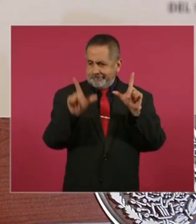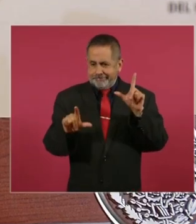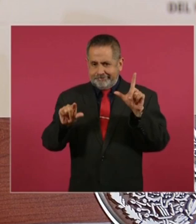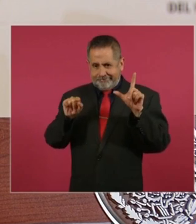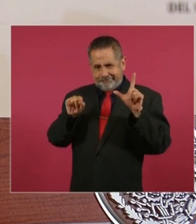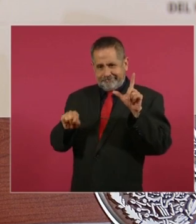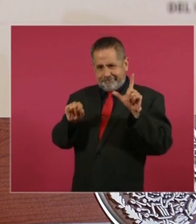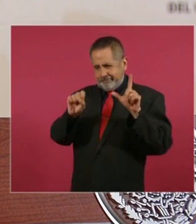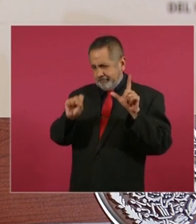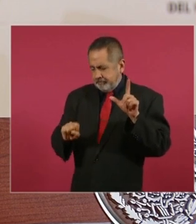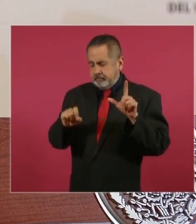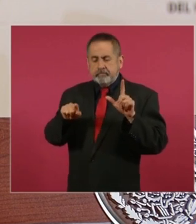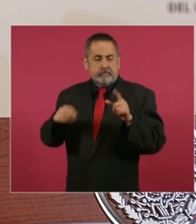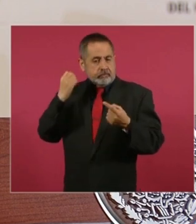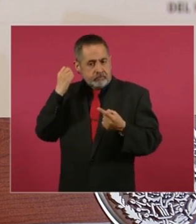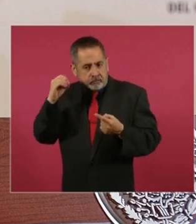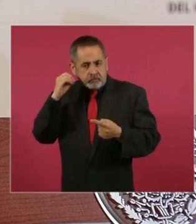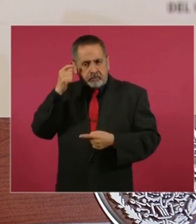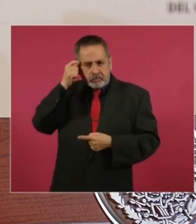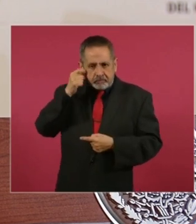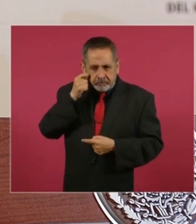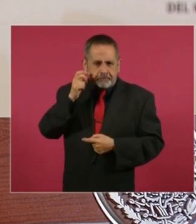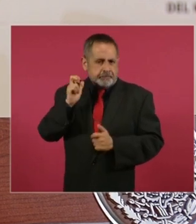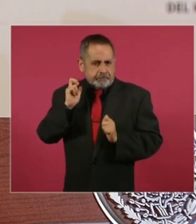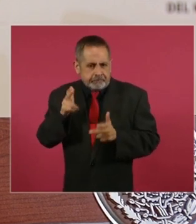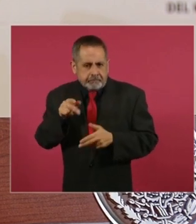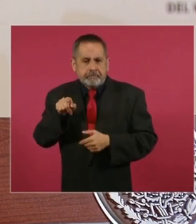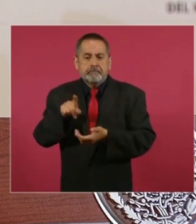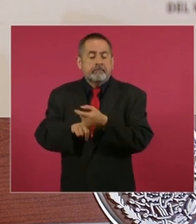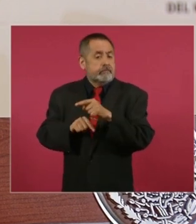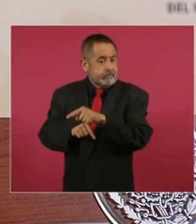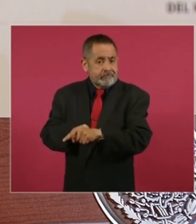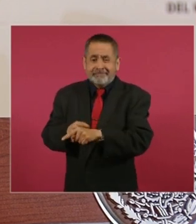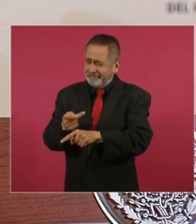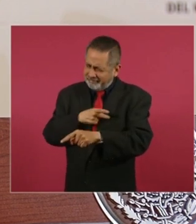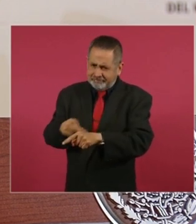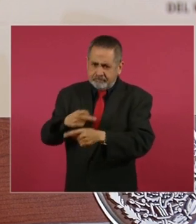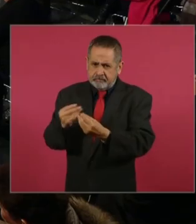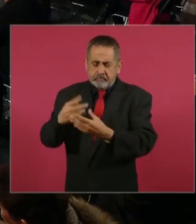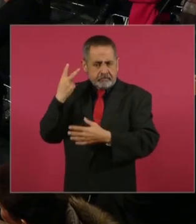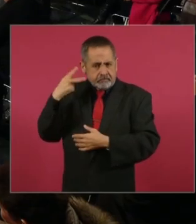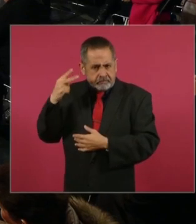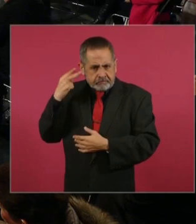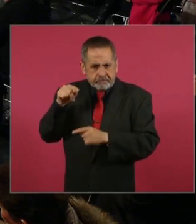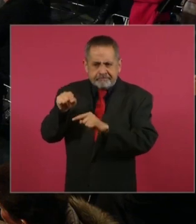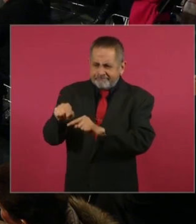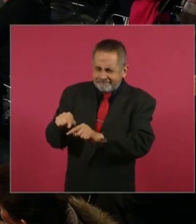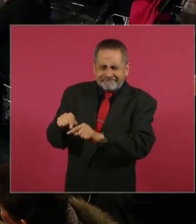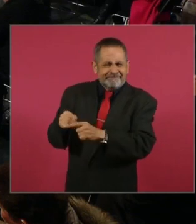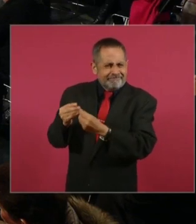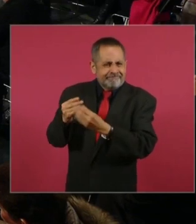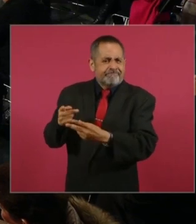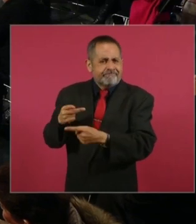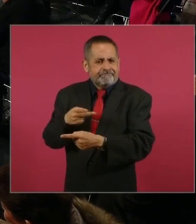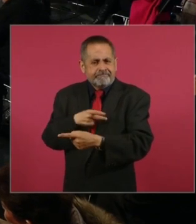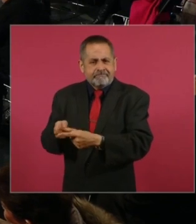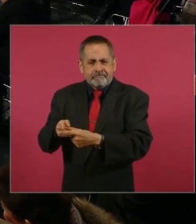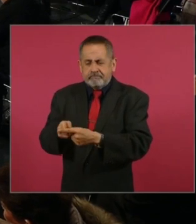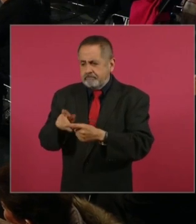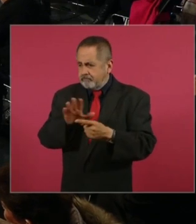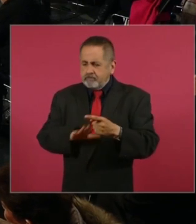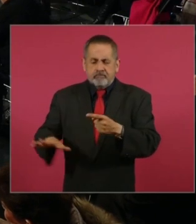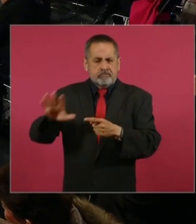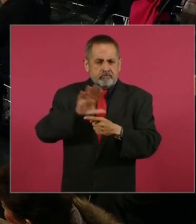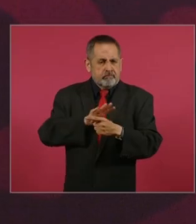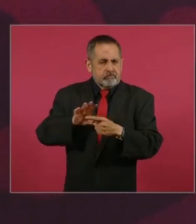Es Oaxaca, es Guerrero, es Chiapas, Veracruz, los estados del